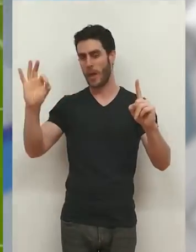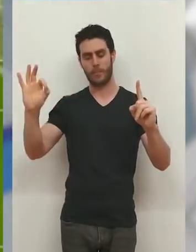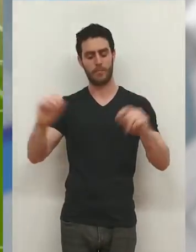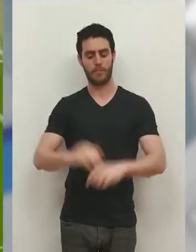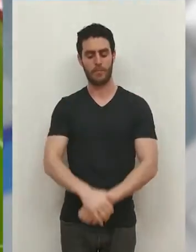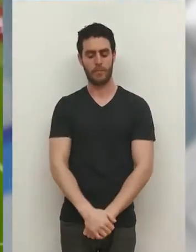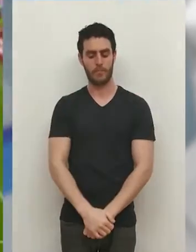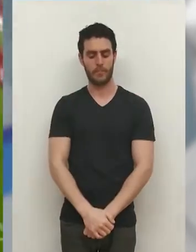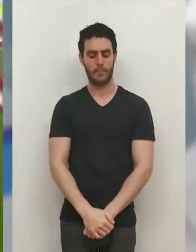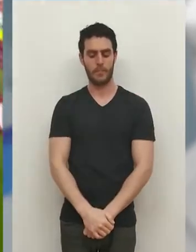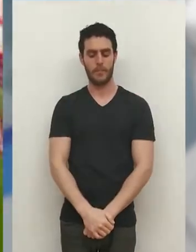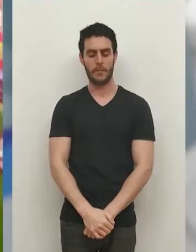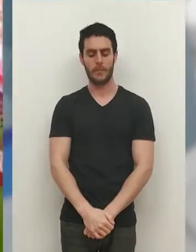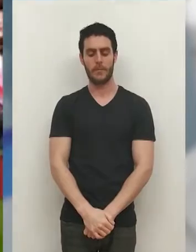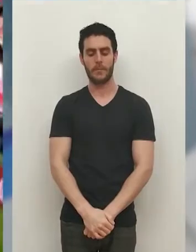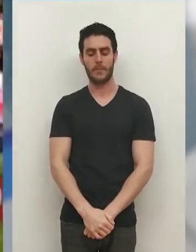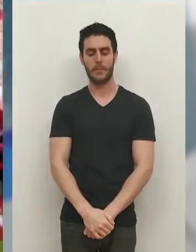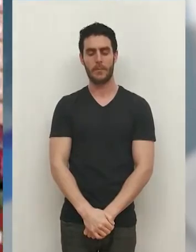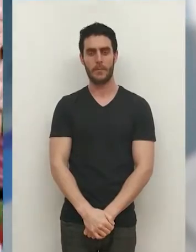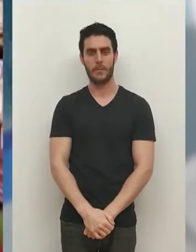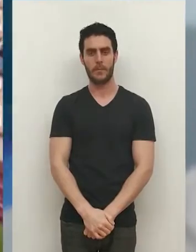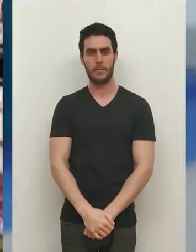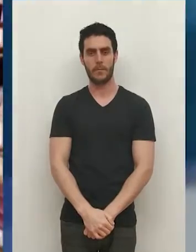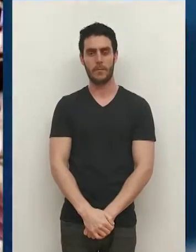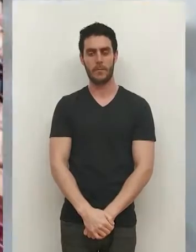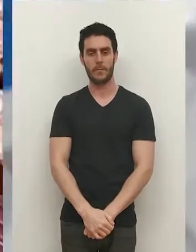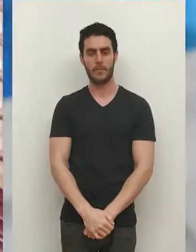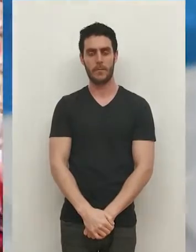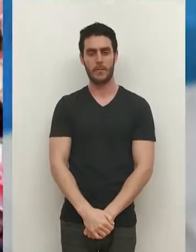y un error en salida de balón les condenaba a encajar primero.